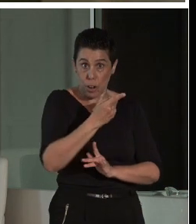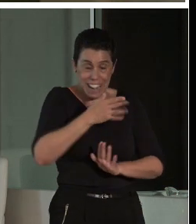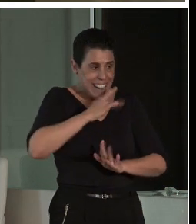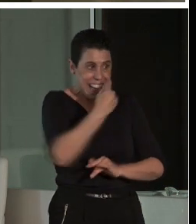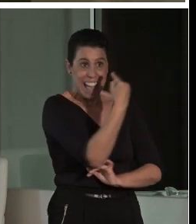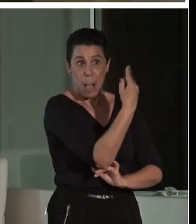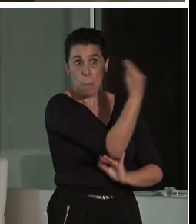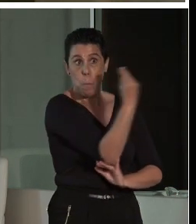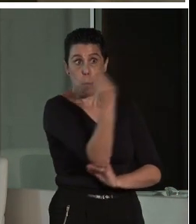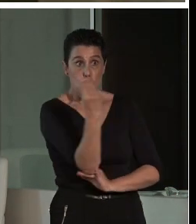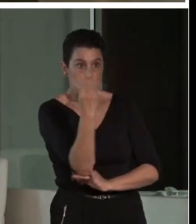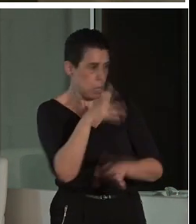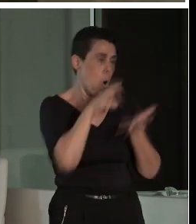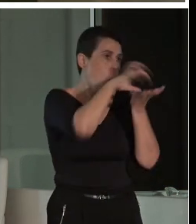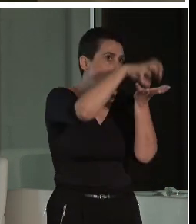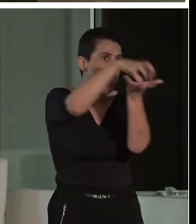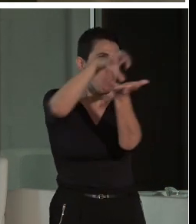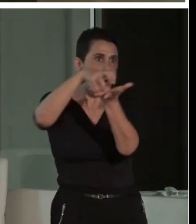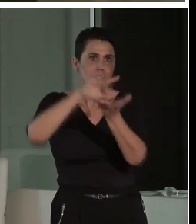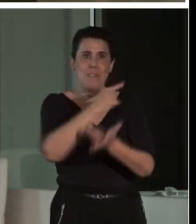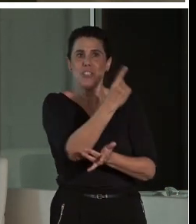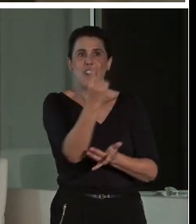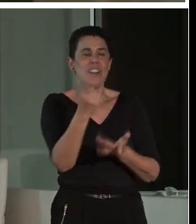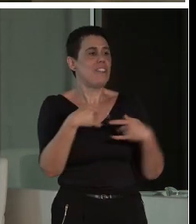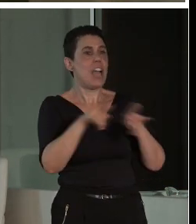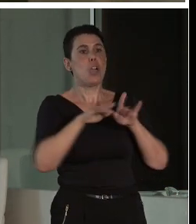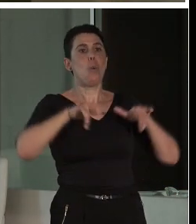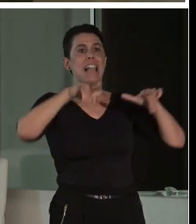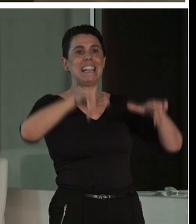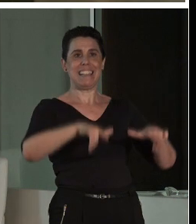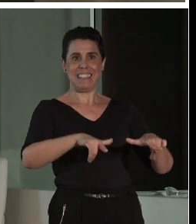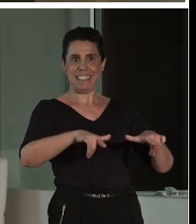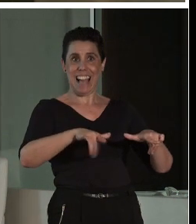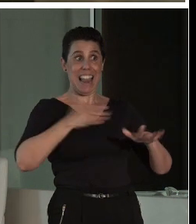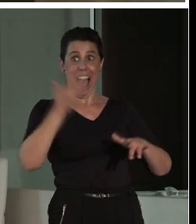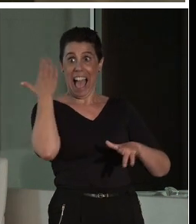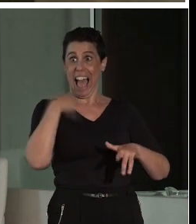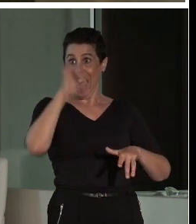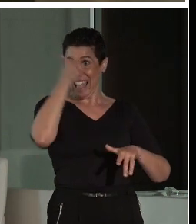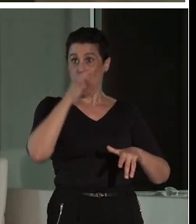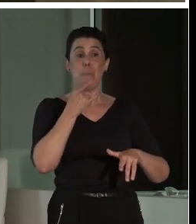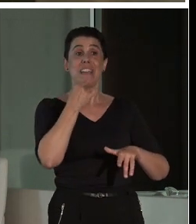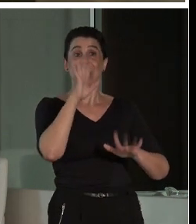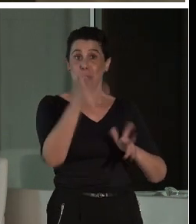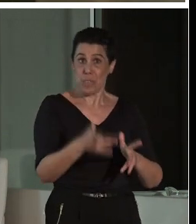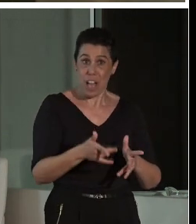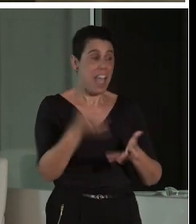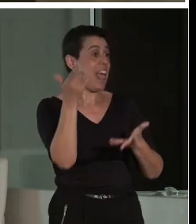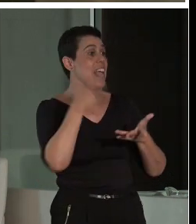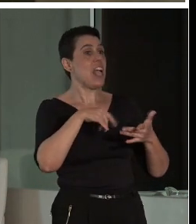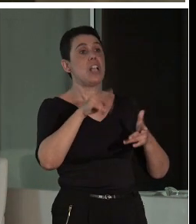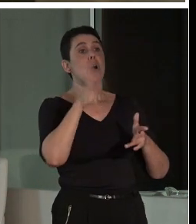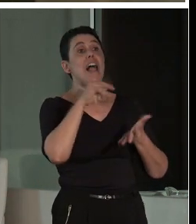sala. Así, porque, como decía Franco Minisi, el museo es una ciudad, los monumentos son la sala,